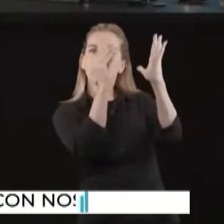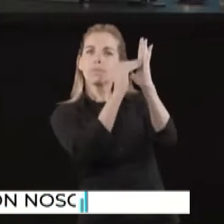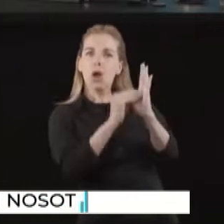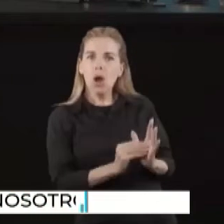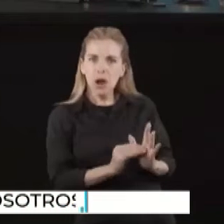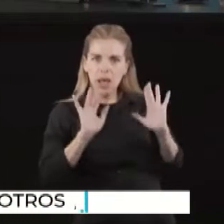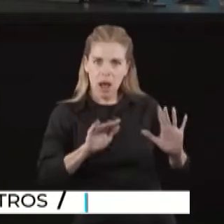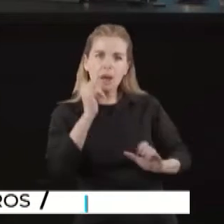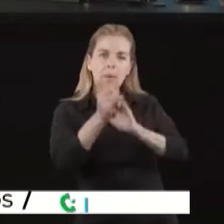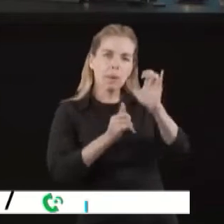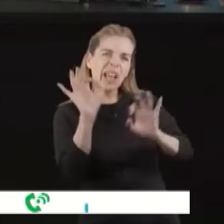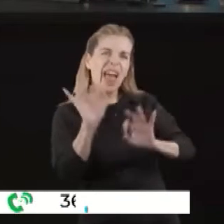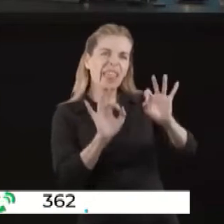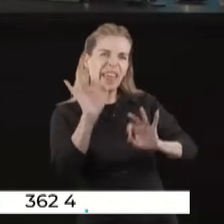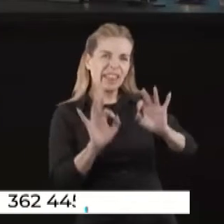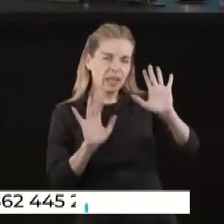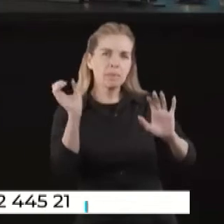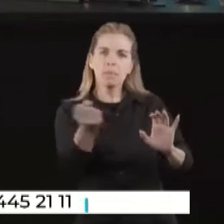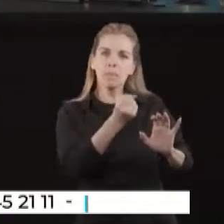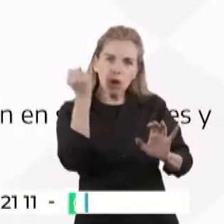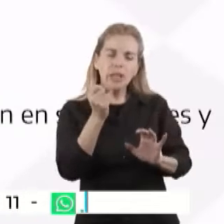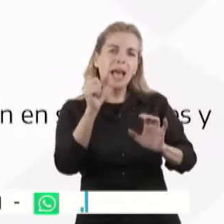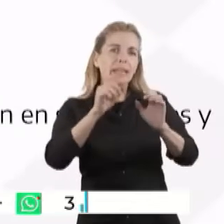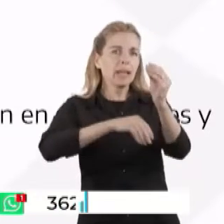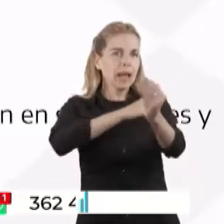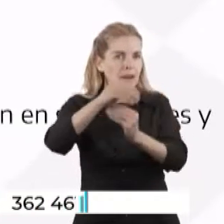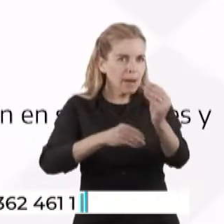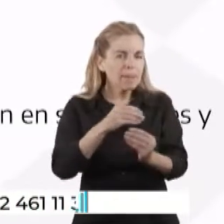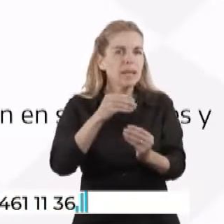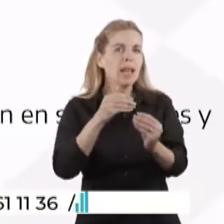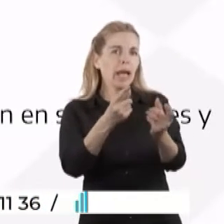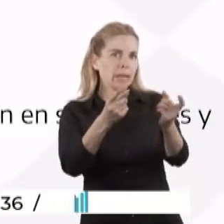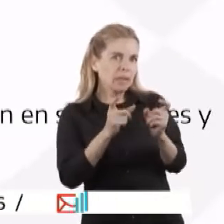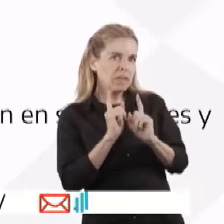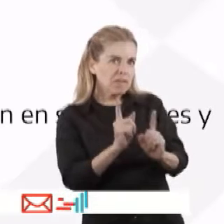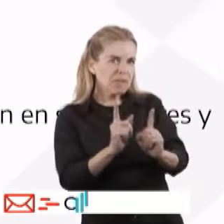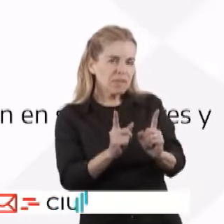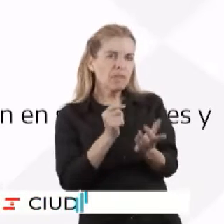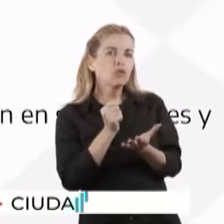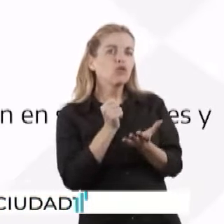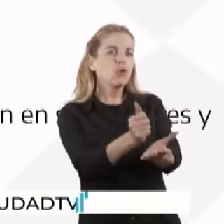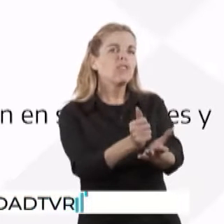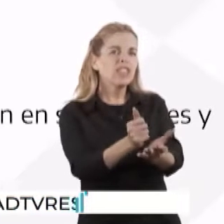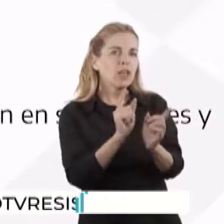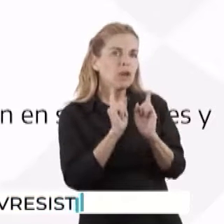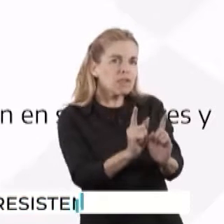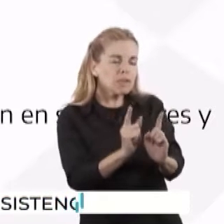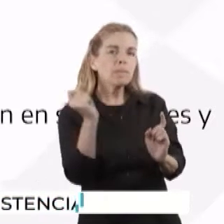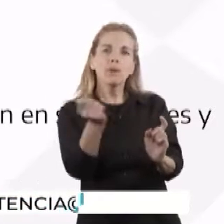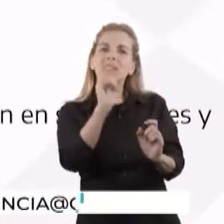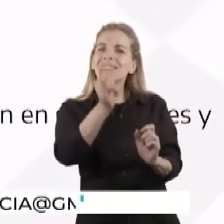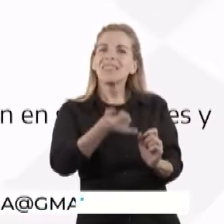Es muy importante que todos los hogares que deseen mantener o que necesiten mantener los subsidios se inscriban.